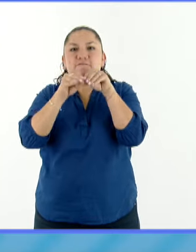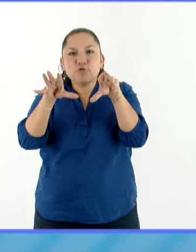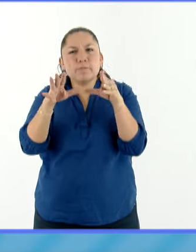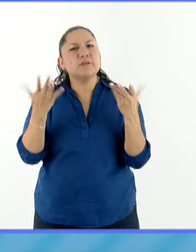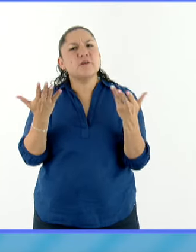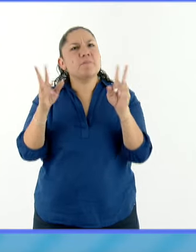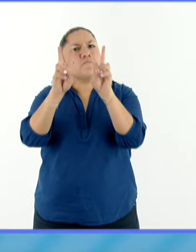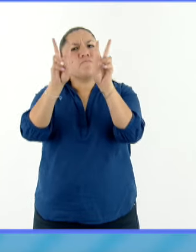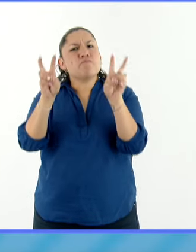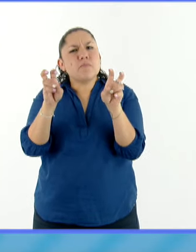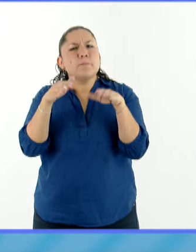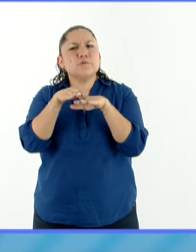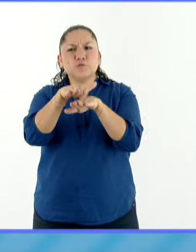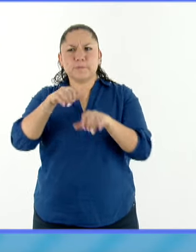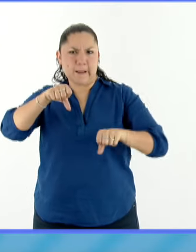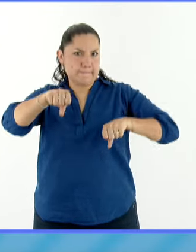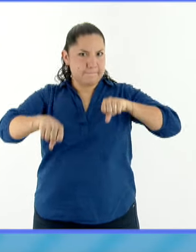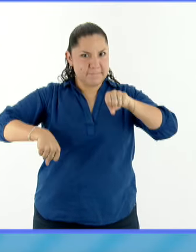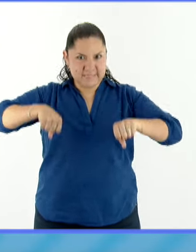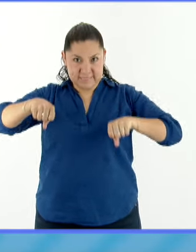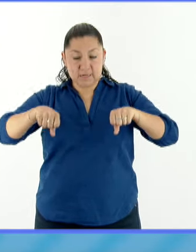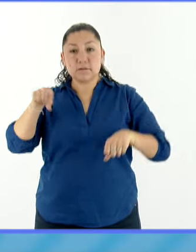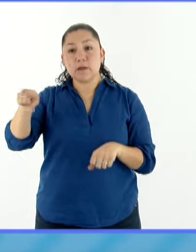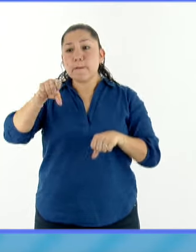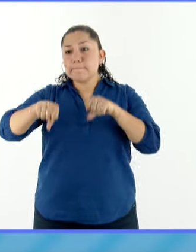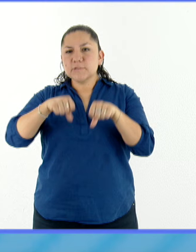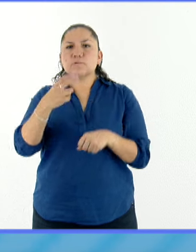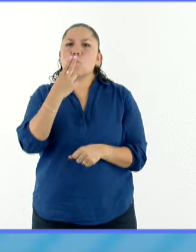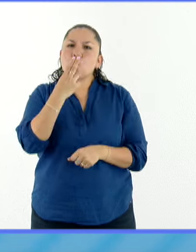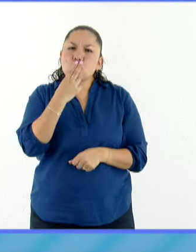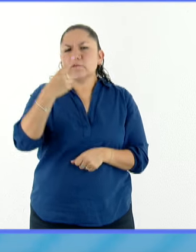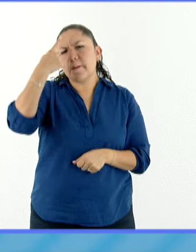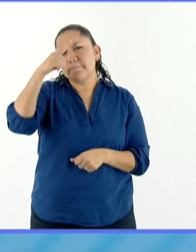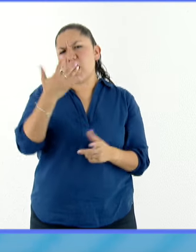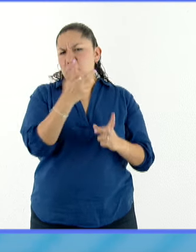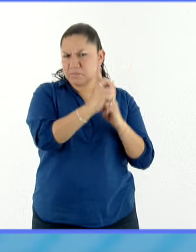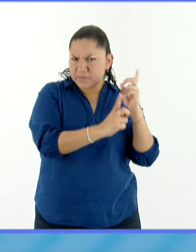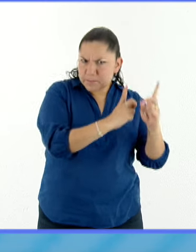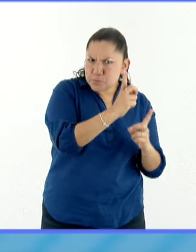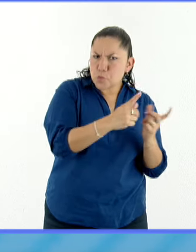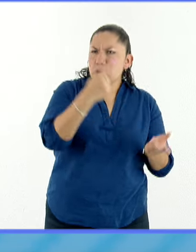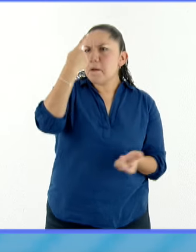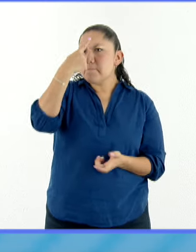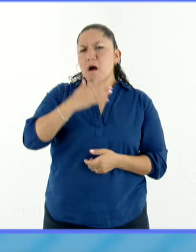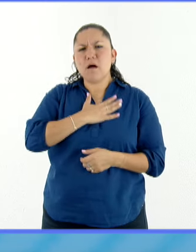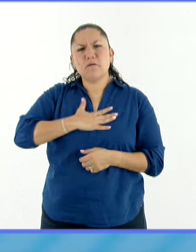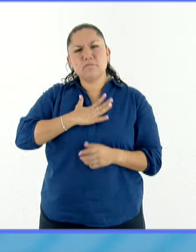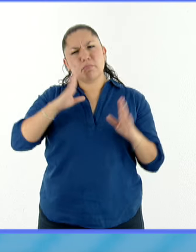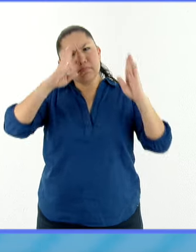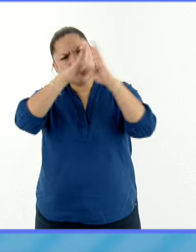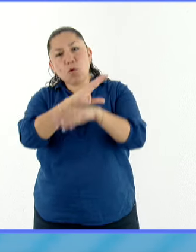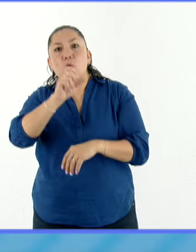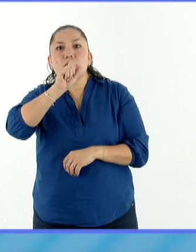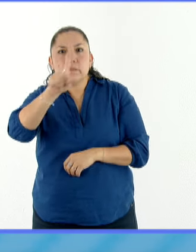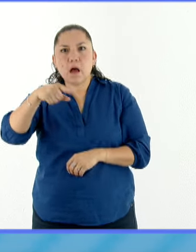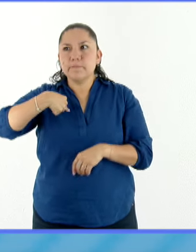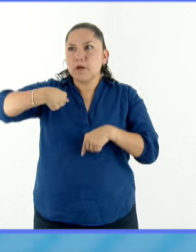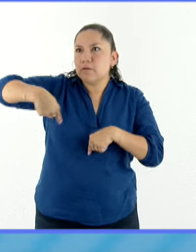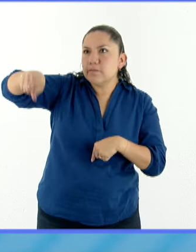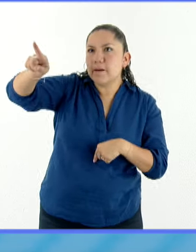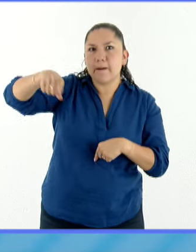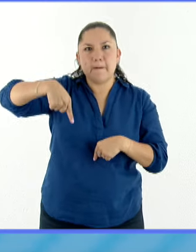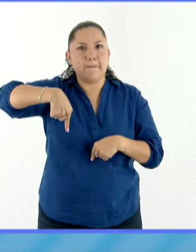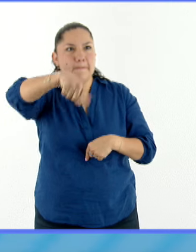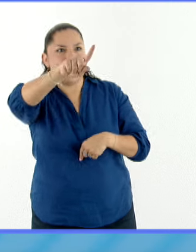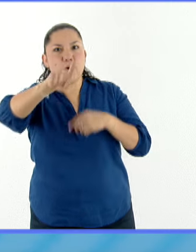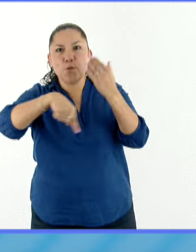ha sido utilizado para actividades deportivas, es también una forma de diversión y es además un medio de transporte que hoy en día cuenta con espacios